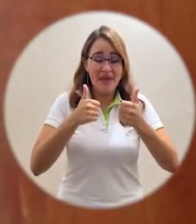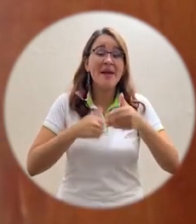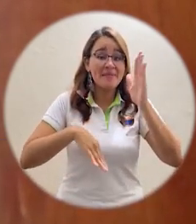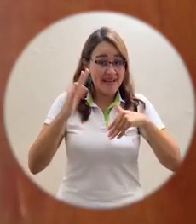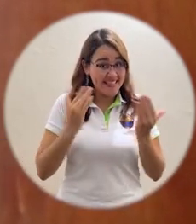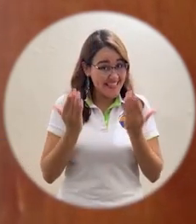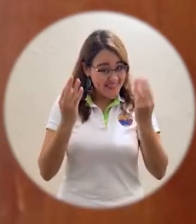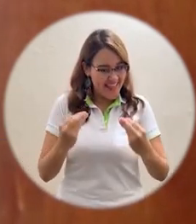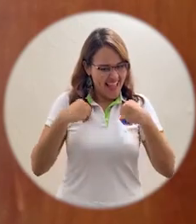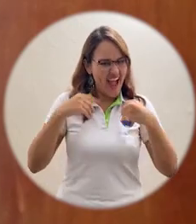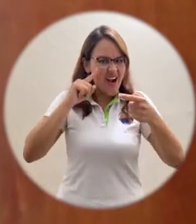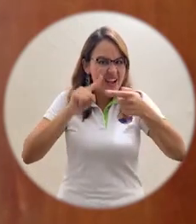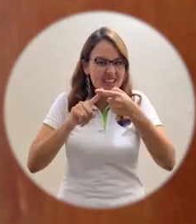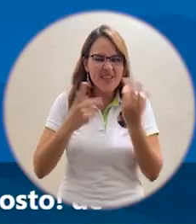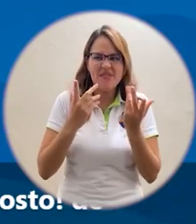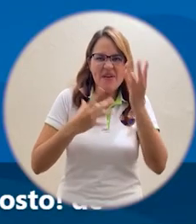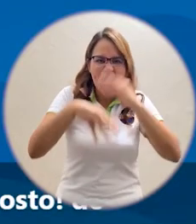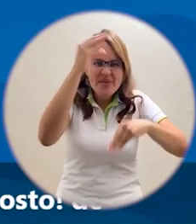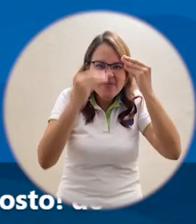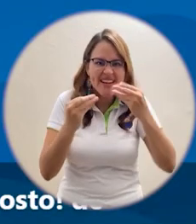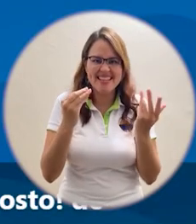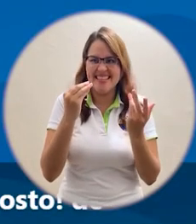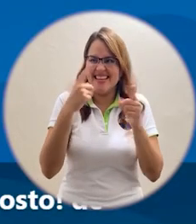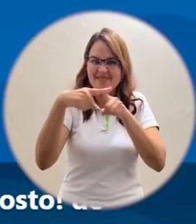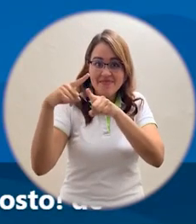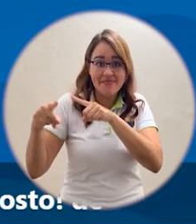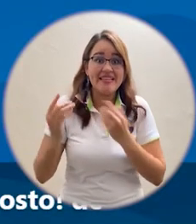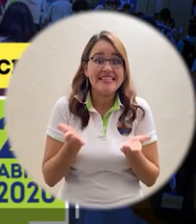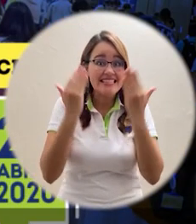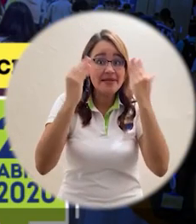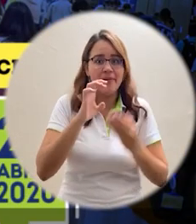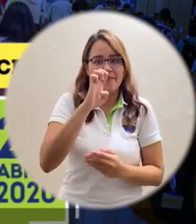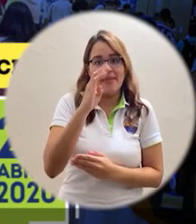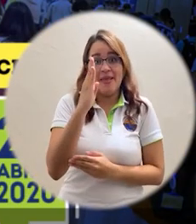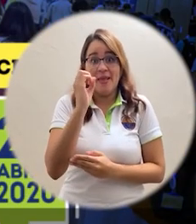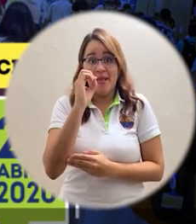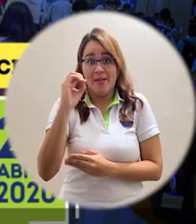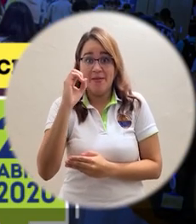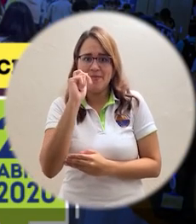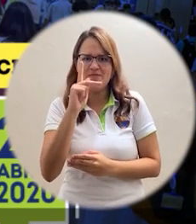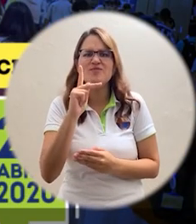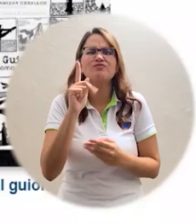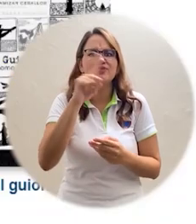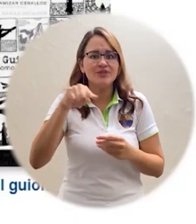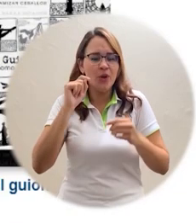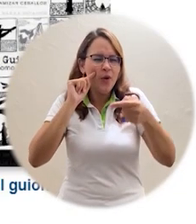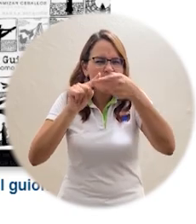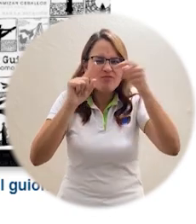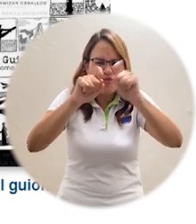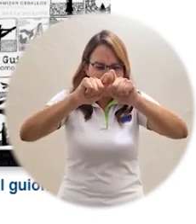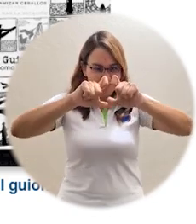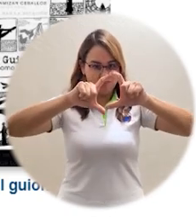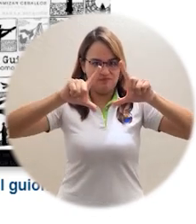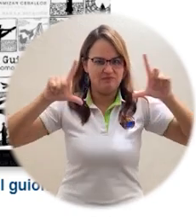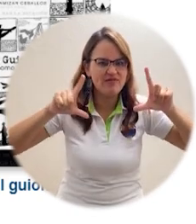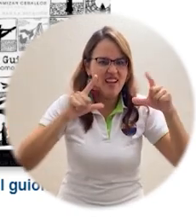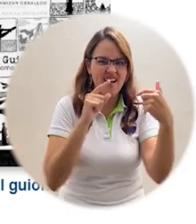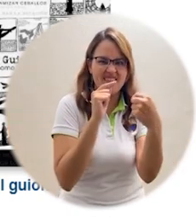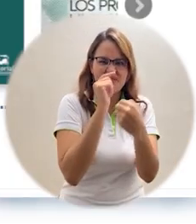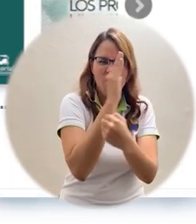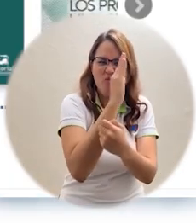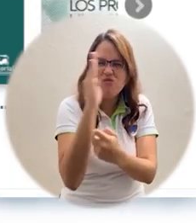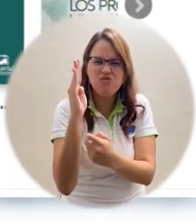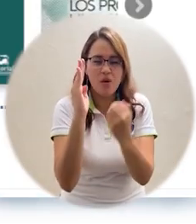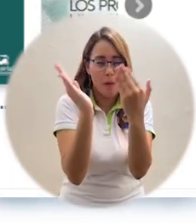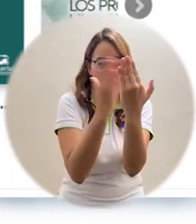en especial por la apertura gratuita de iUX de su editorial que nos permite acceder a contenidos de alta calidad en diversas temáticas además de